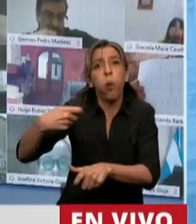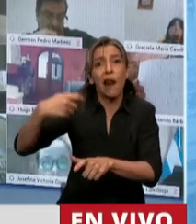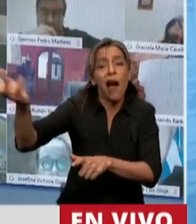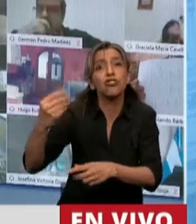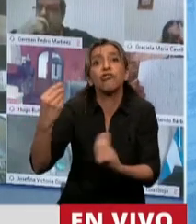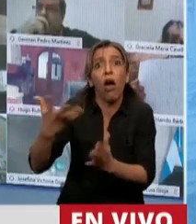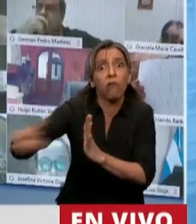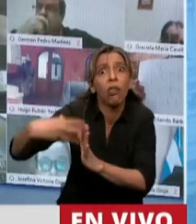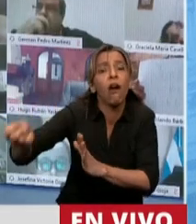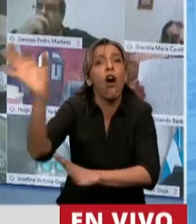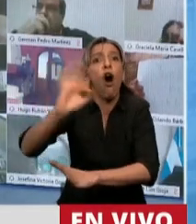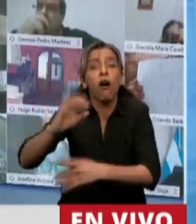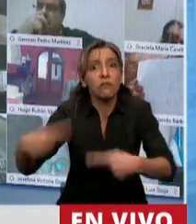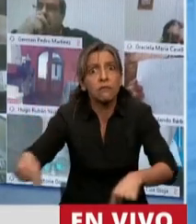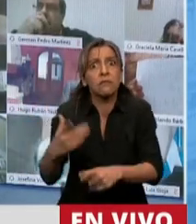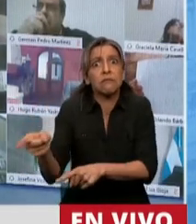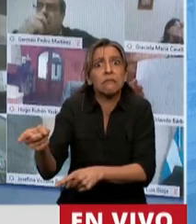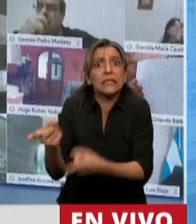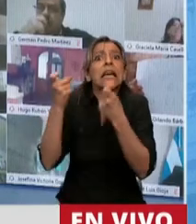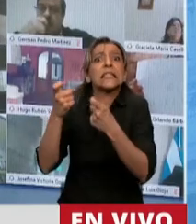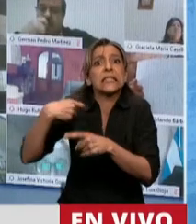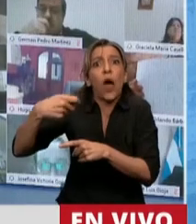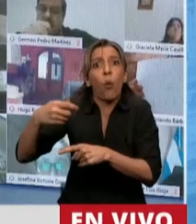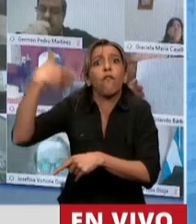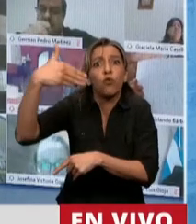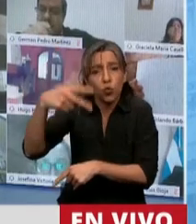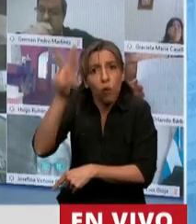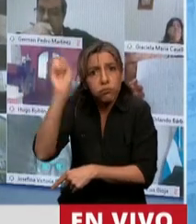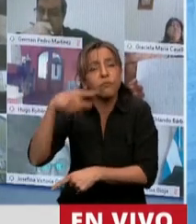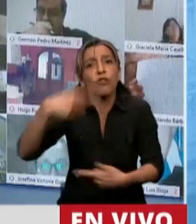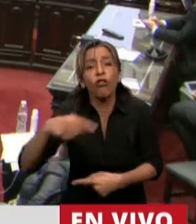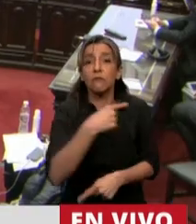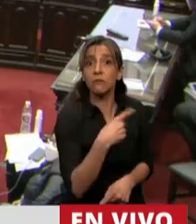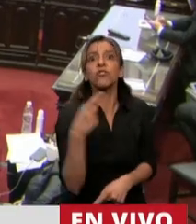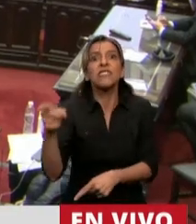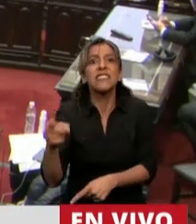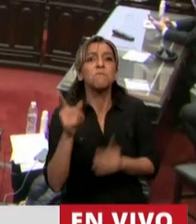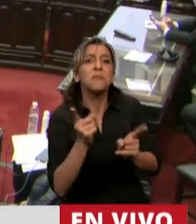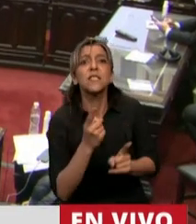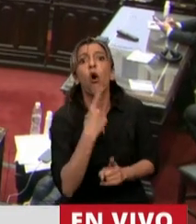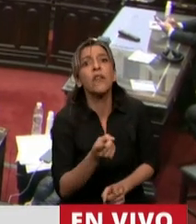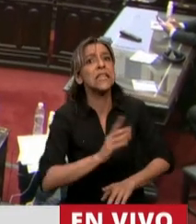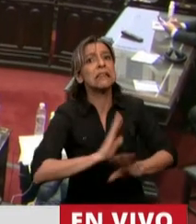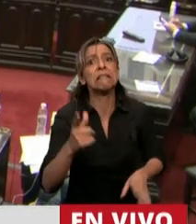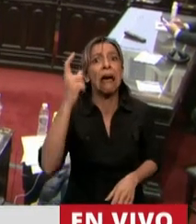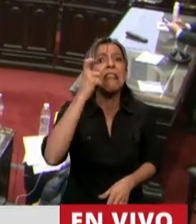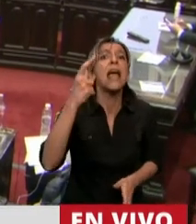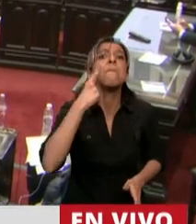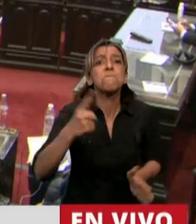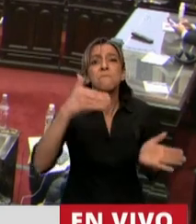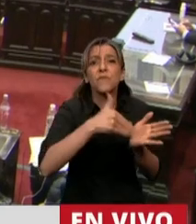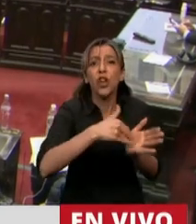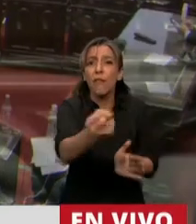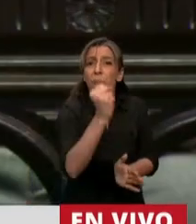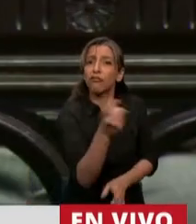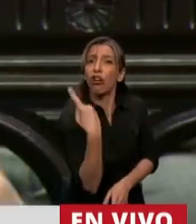a los argentinos que nos dicen evitar que gastemos 10.000 millones de pesos por año en una